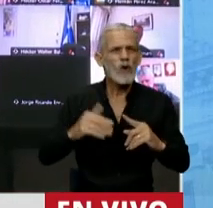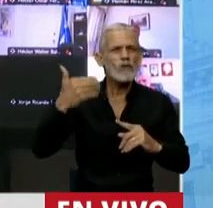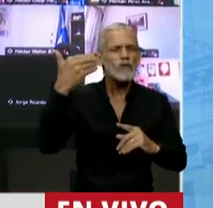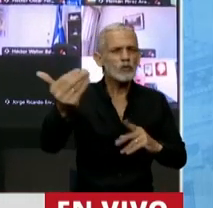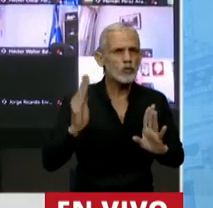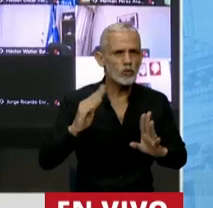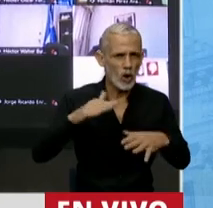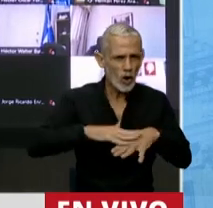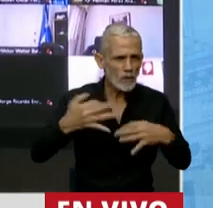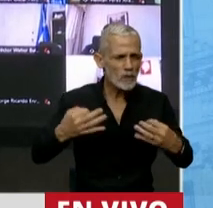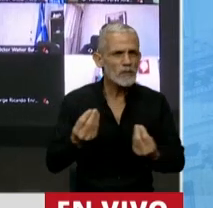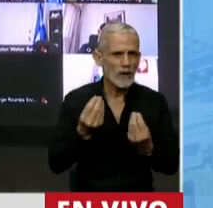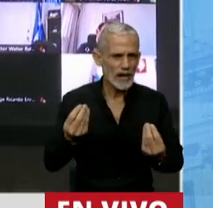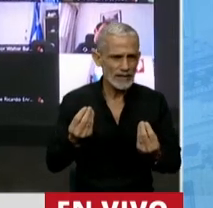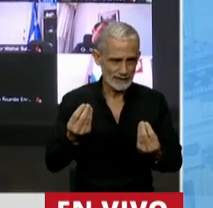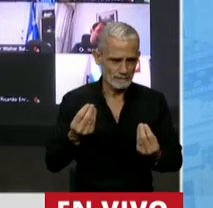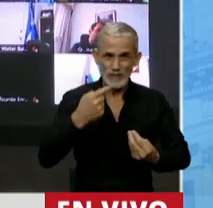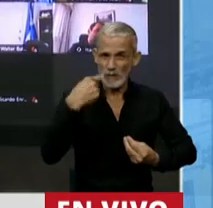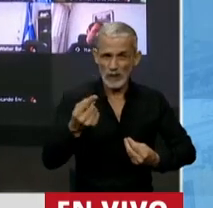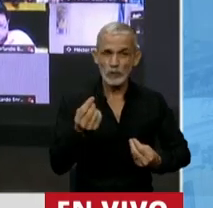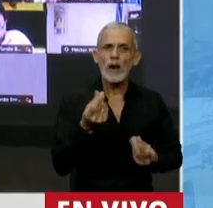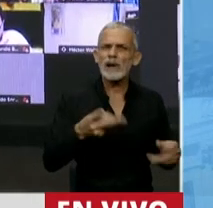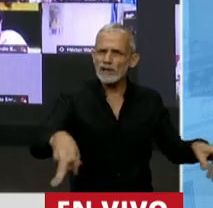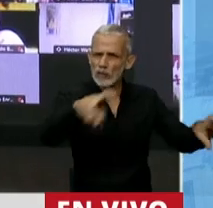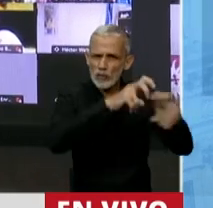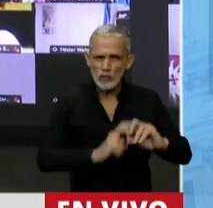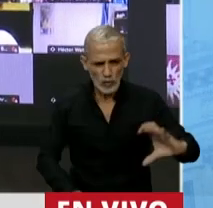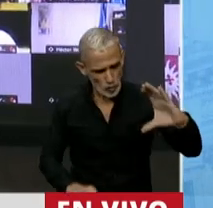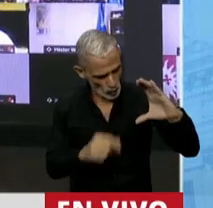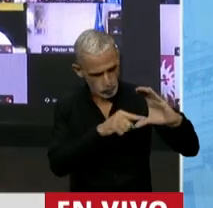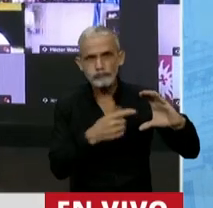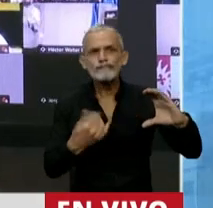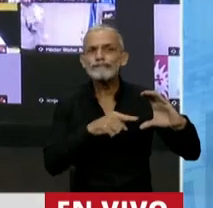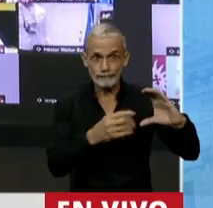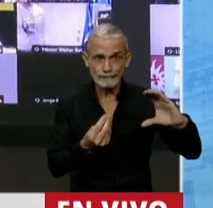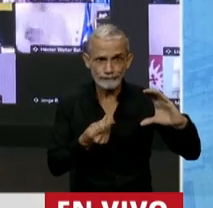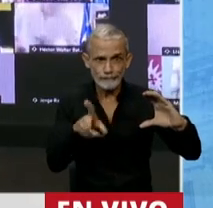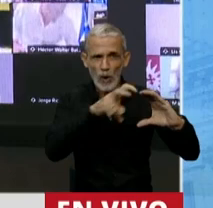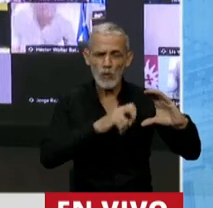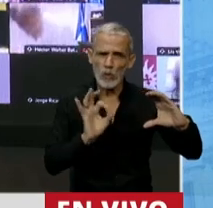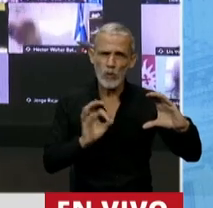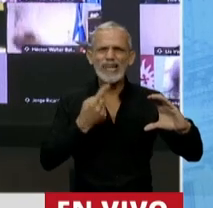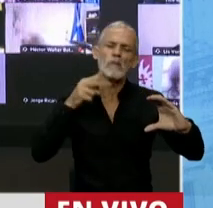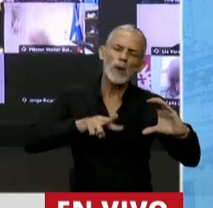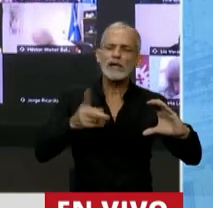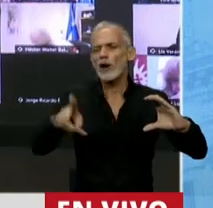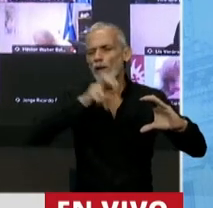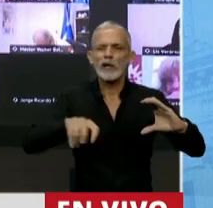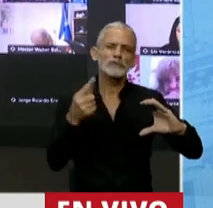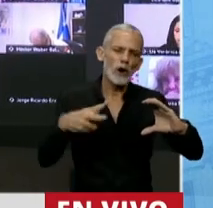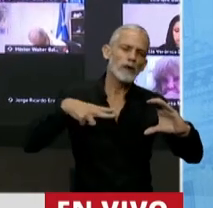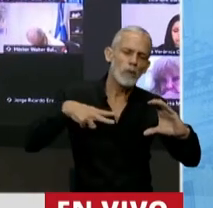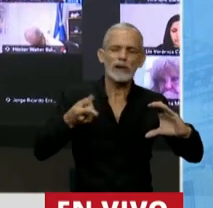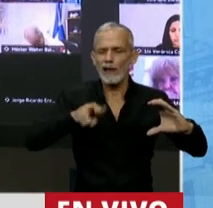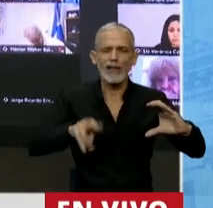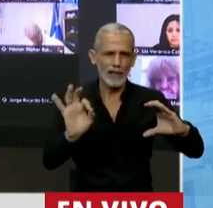y es, estos fondos que eventualmente resulten de la recaudación de este